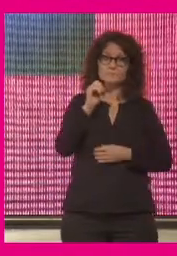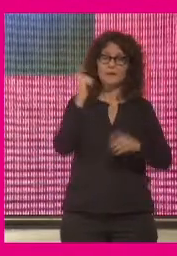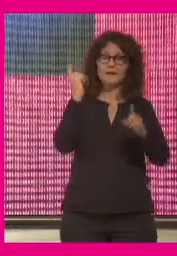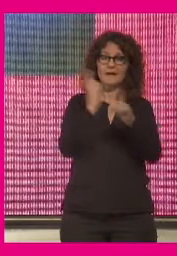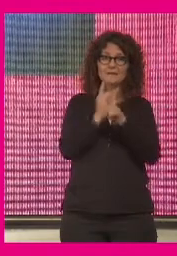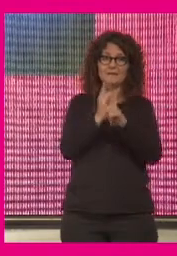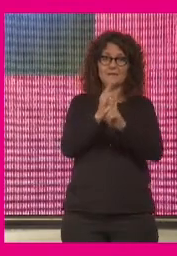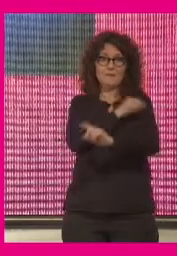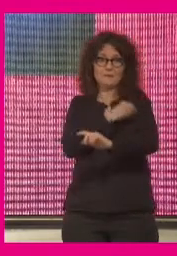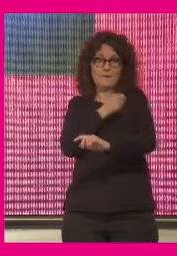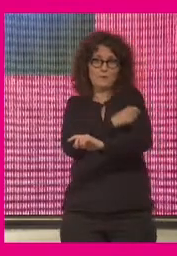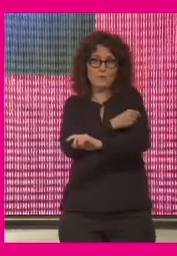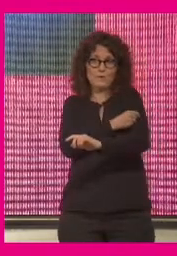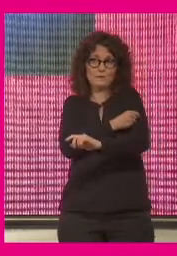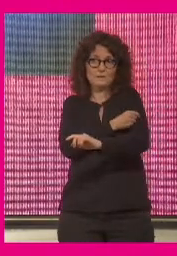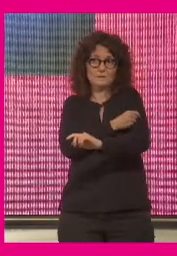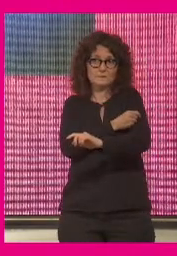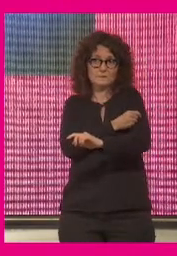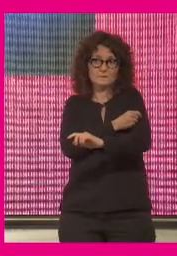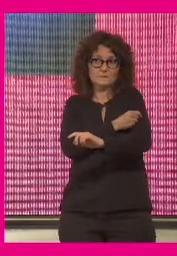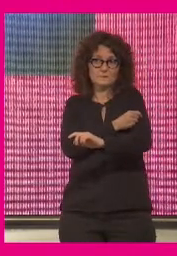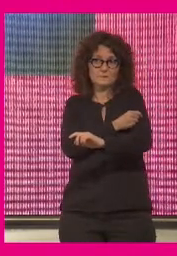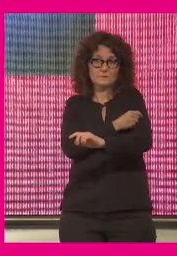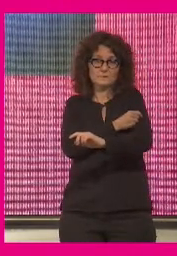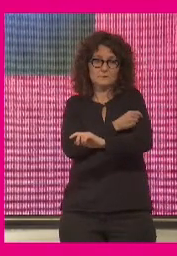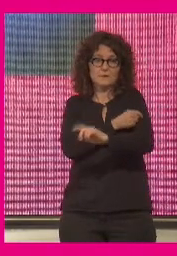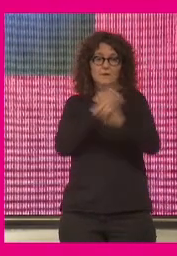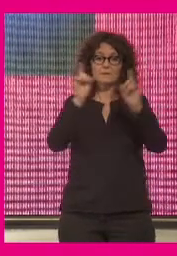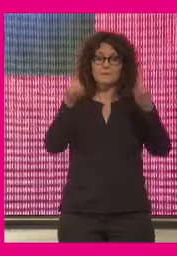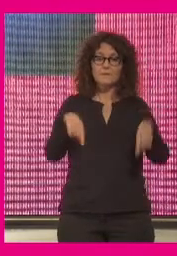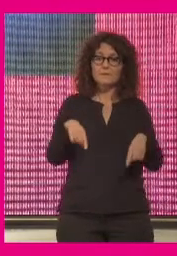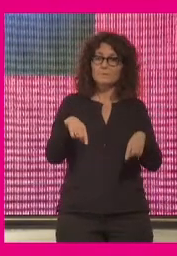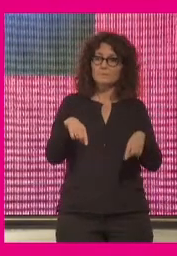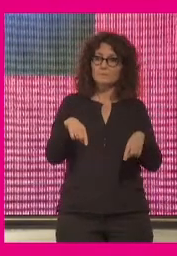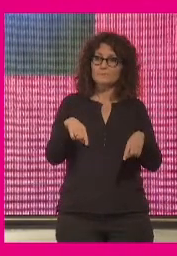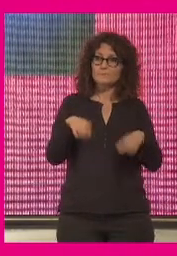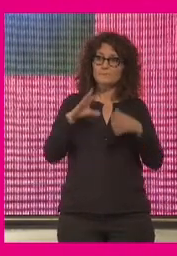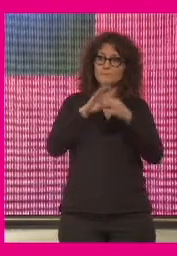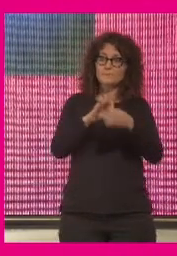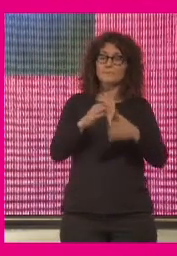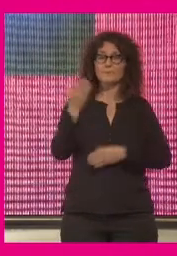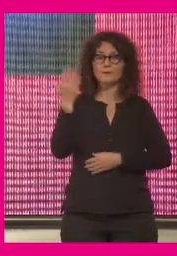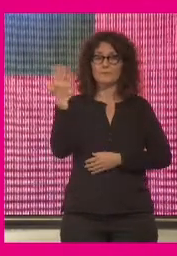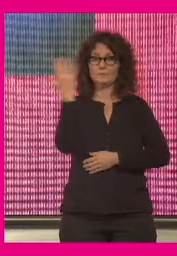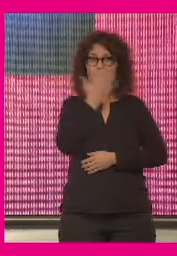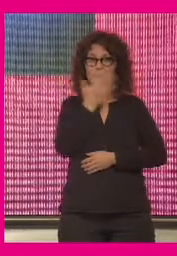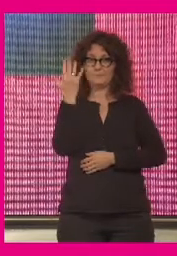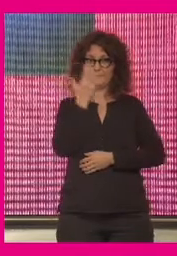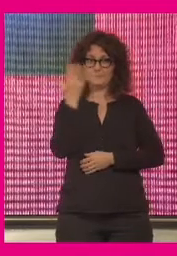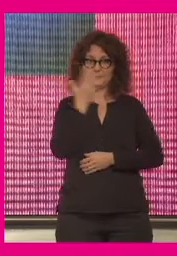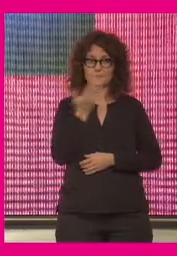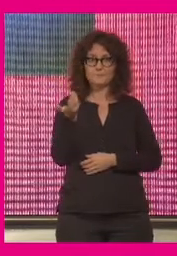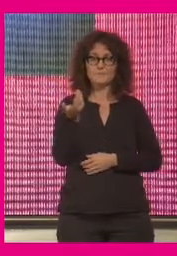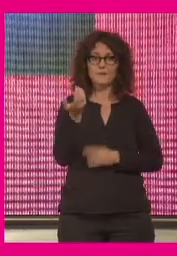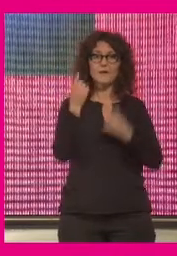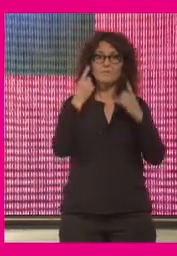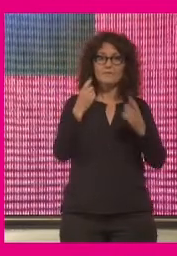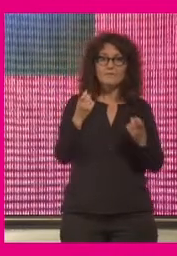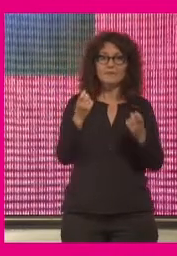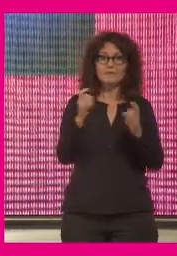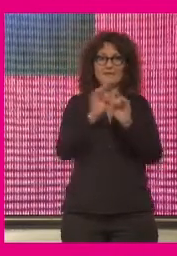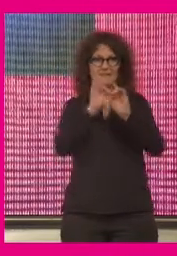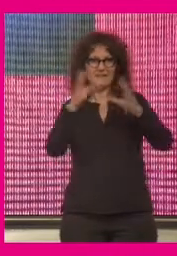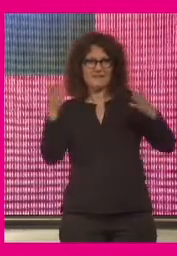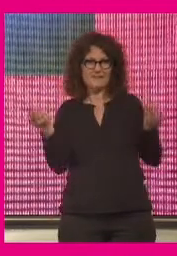refleja en ningún sitio igual tiene también cosas que ver con la desconfianza con la falta de claridad